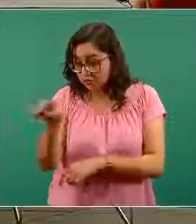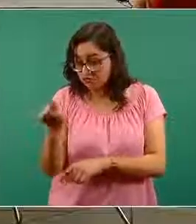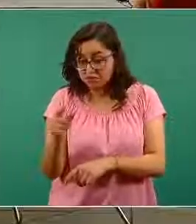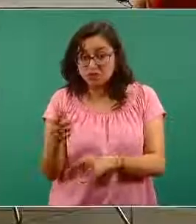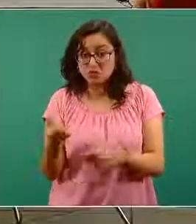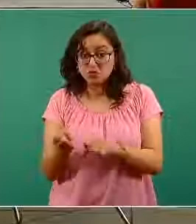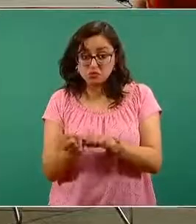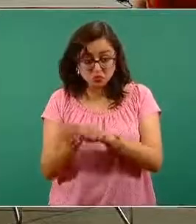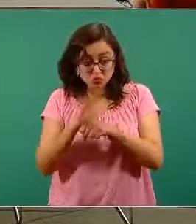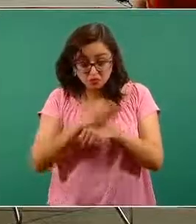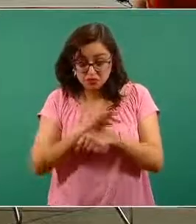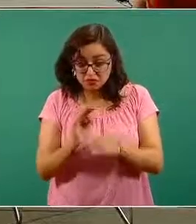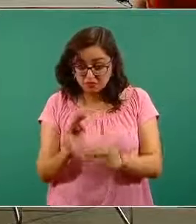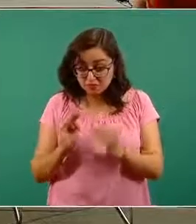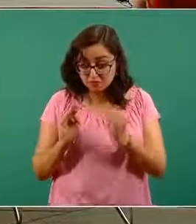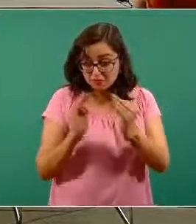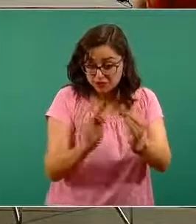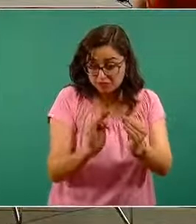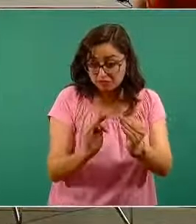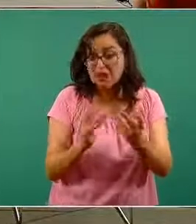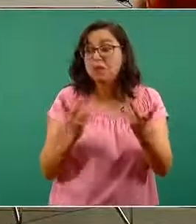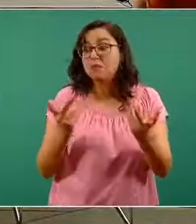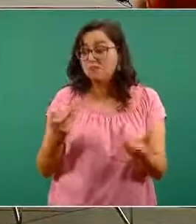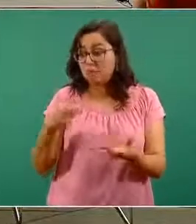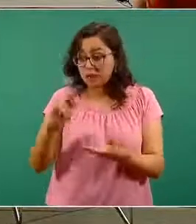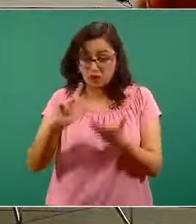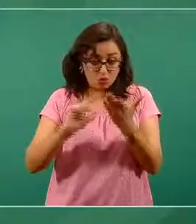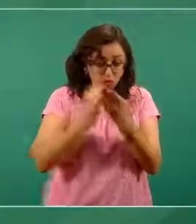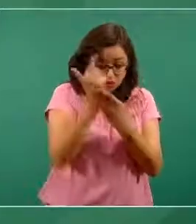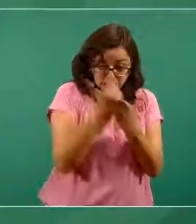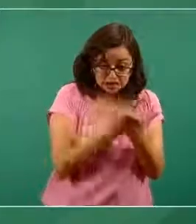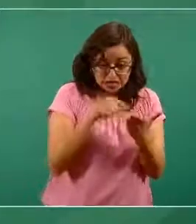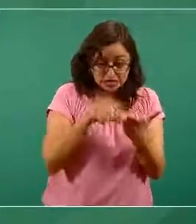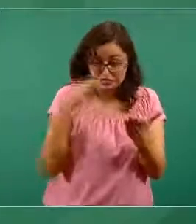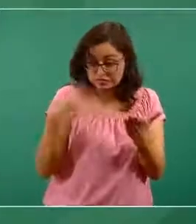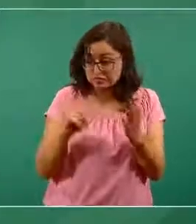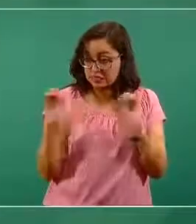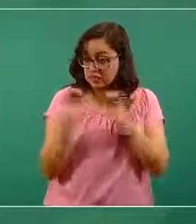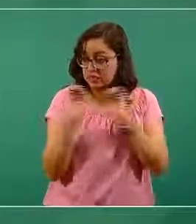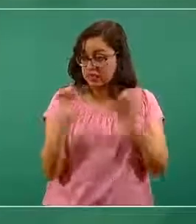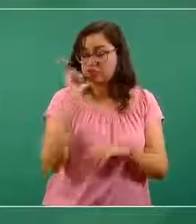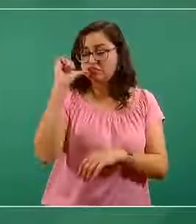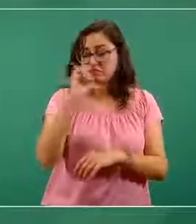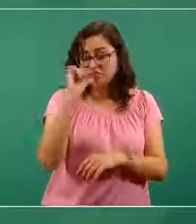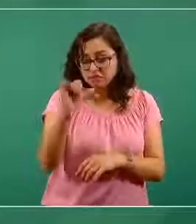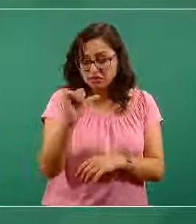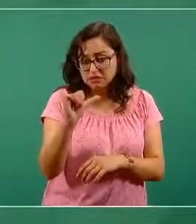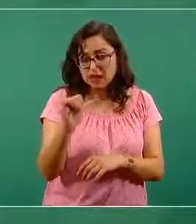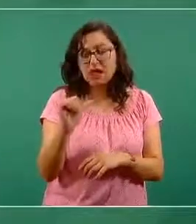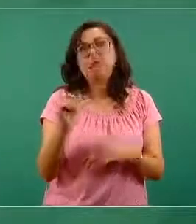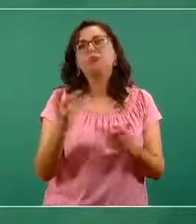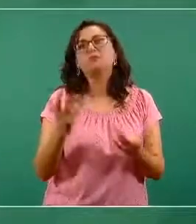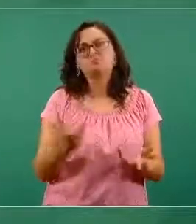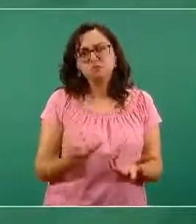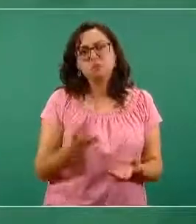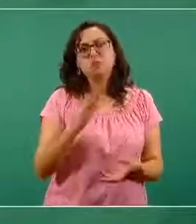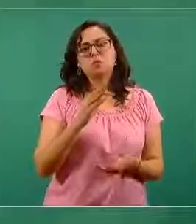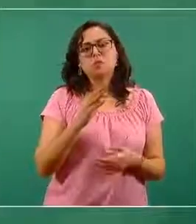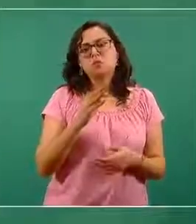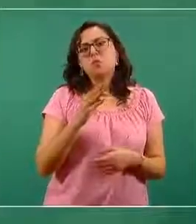considerado en esta primera lista o en este